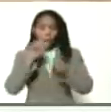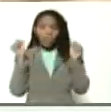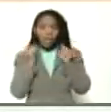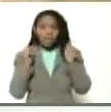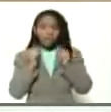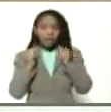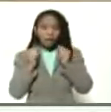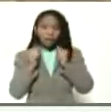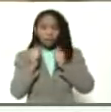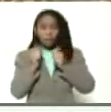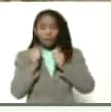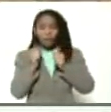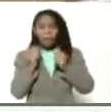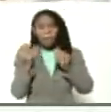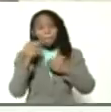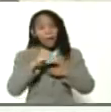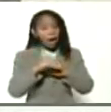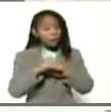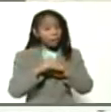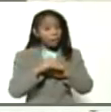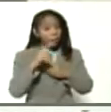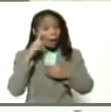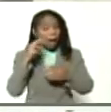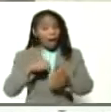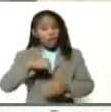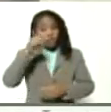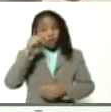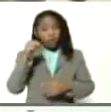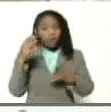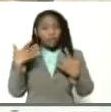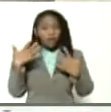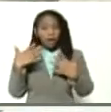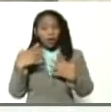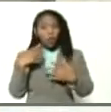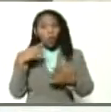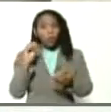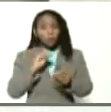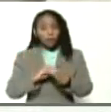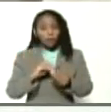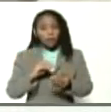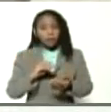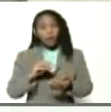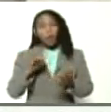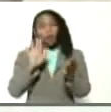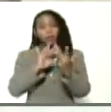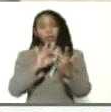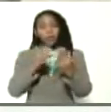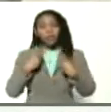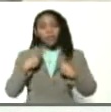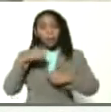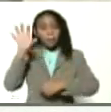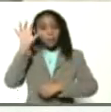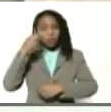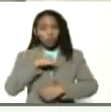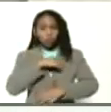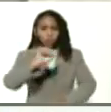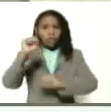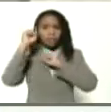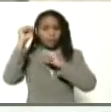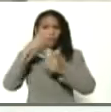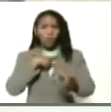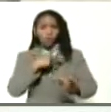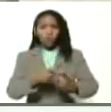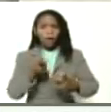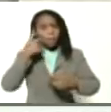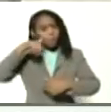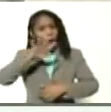parte del siembra para norte verano presidente le devuelvo el pase viva la patria y nosotros venceremos por voluntad